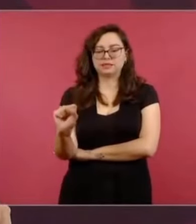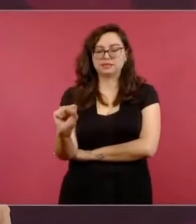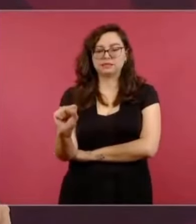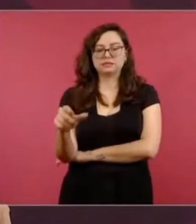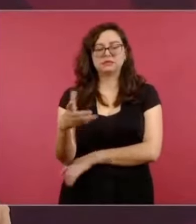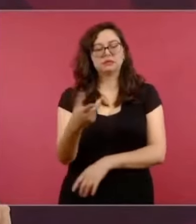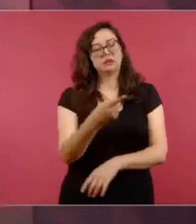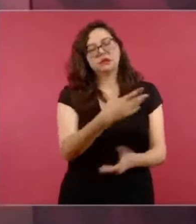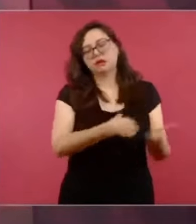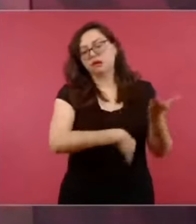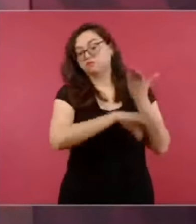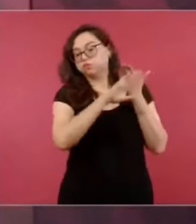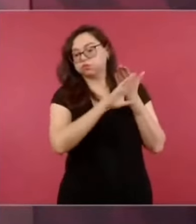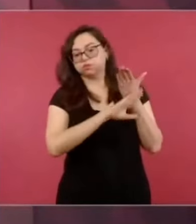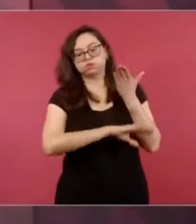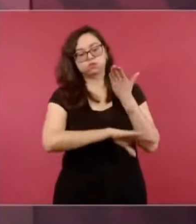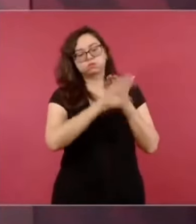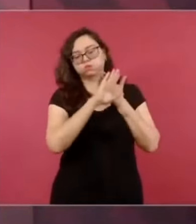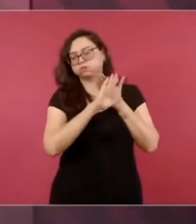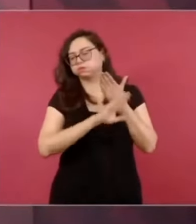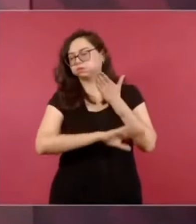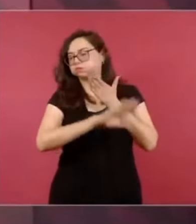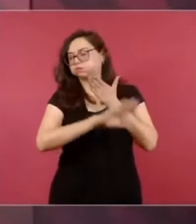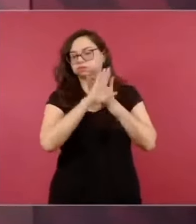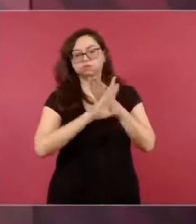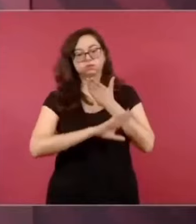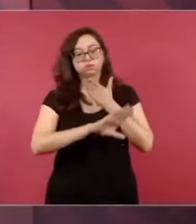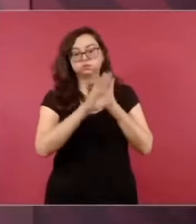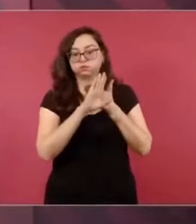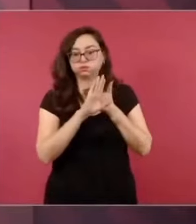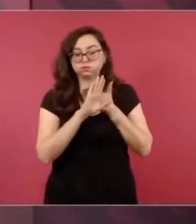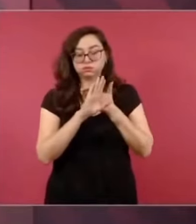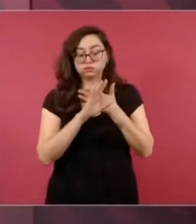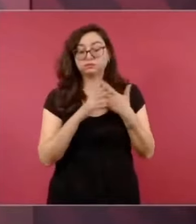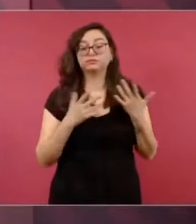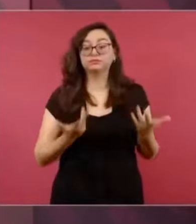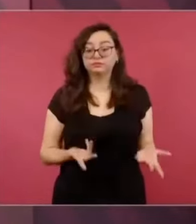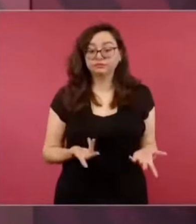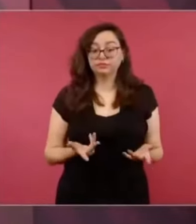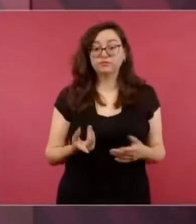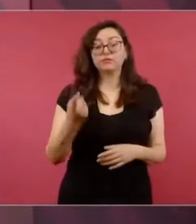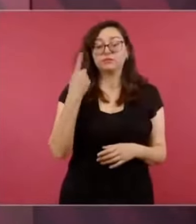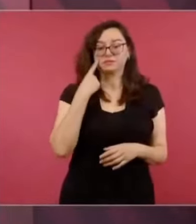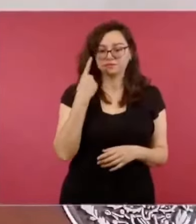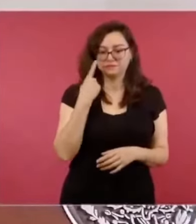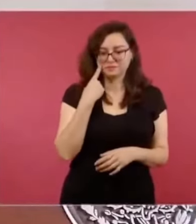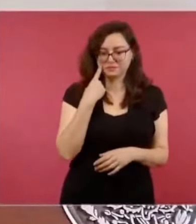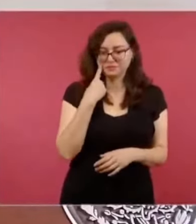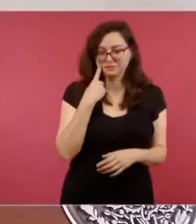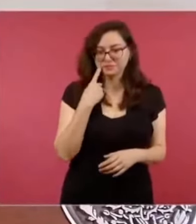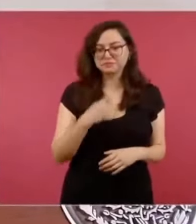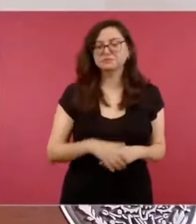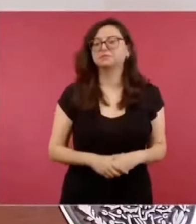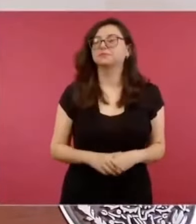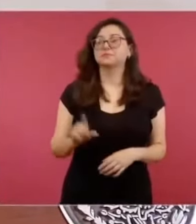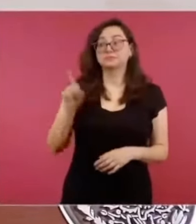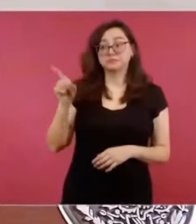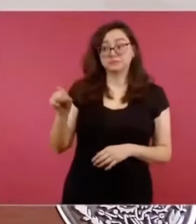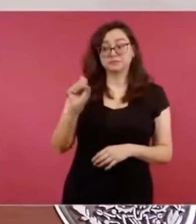El mismo Aguilar que tenía en el cajón guardado el tema